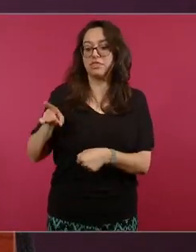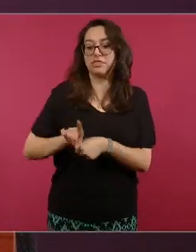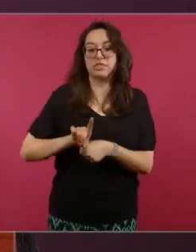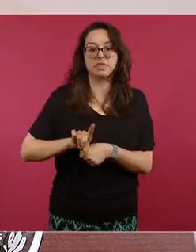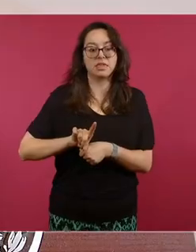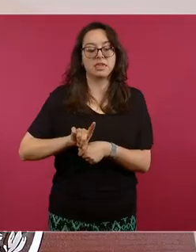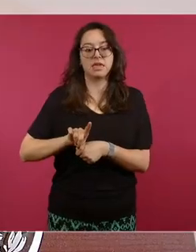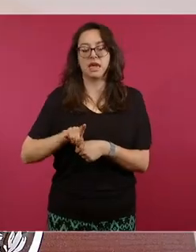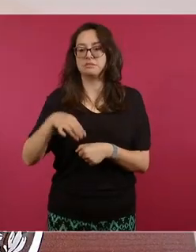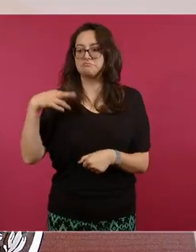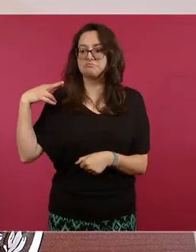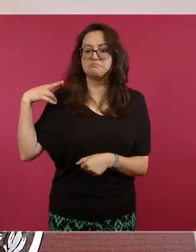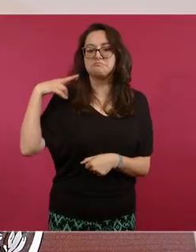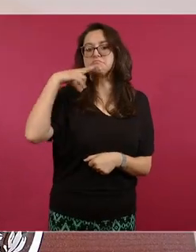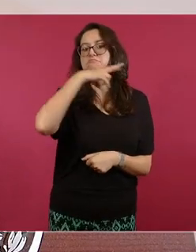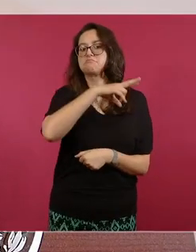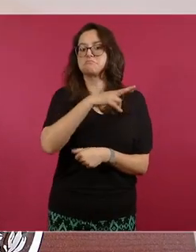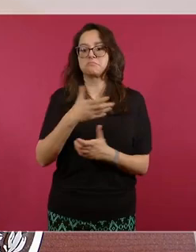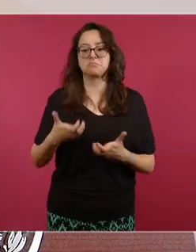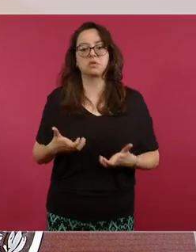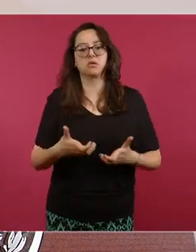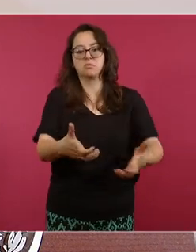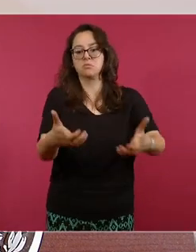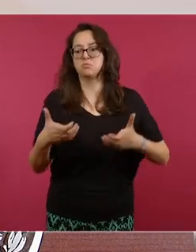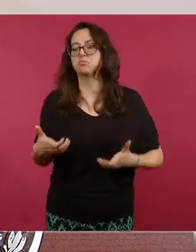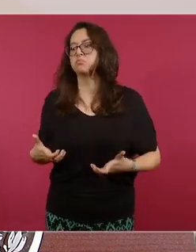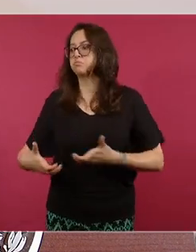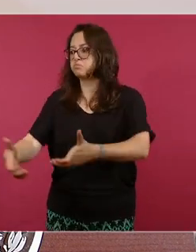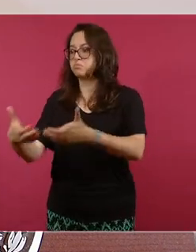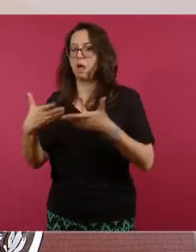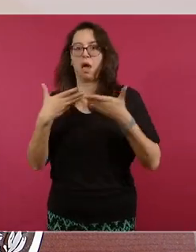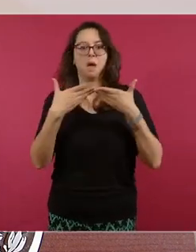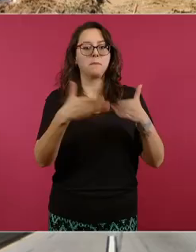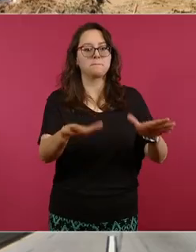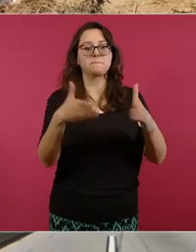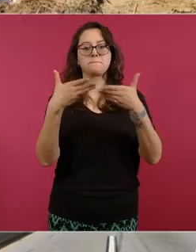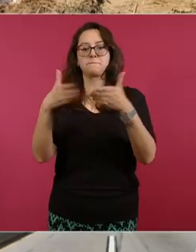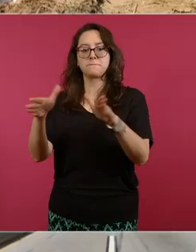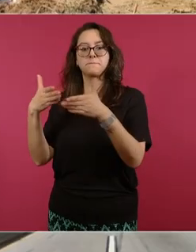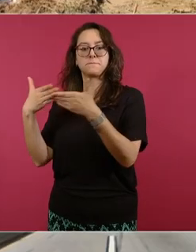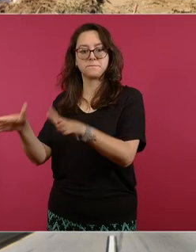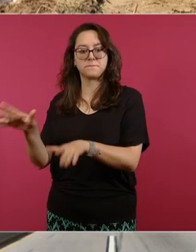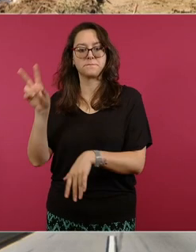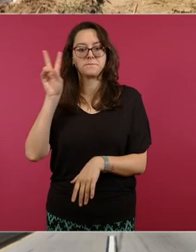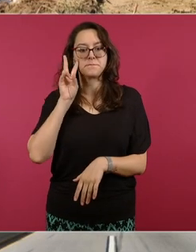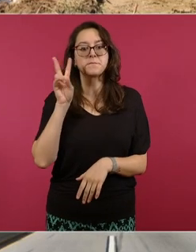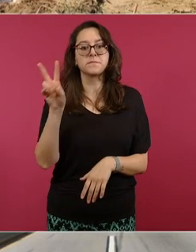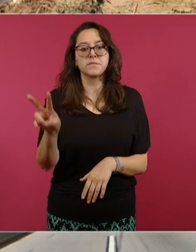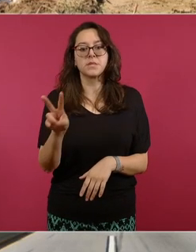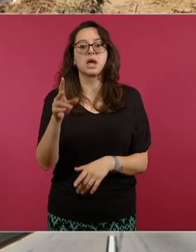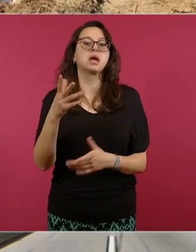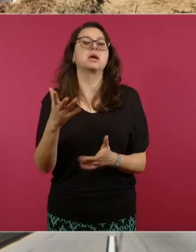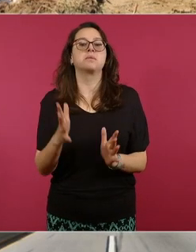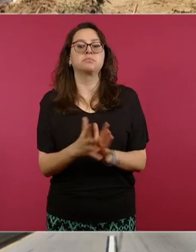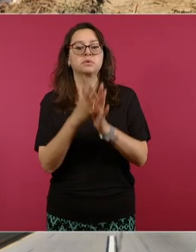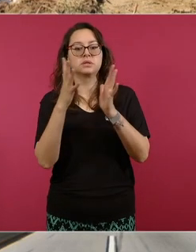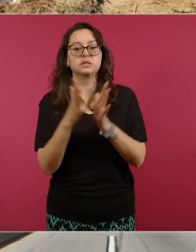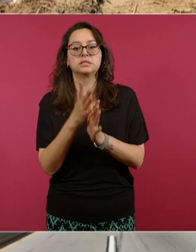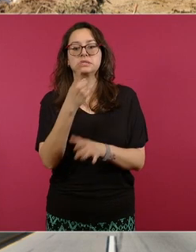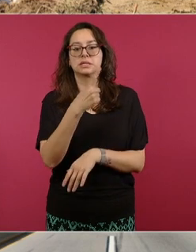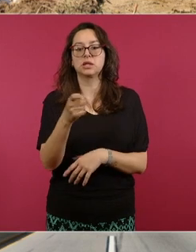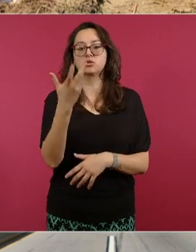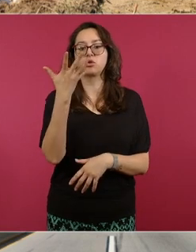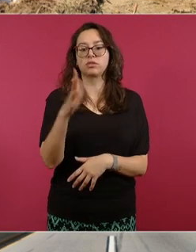la circulación en 23 puntos carreteros con la participación de 110